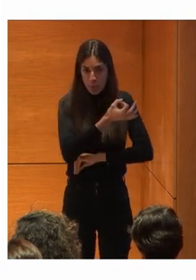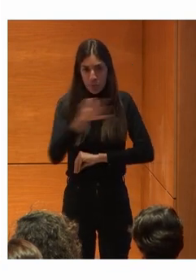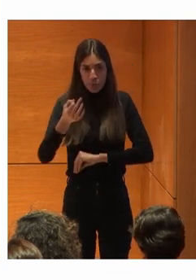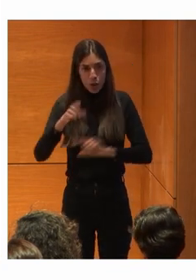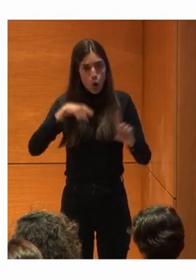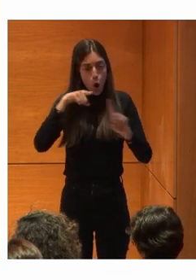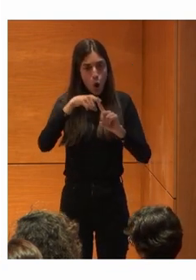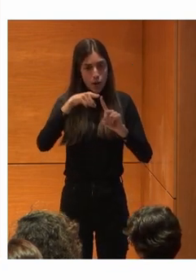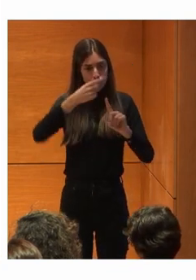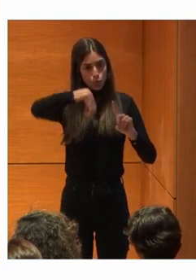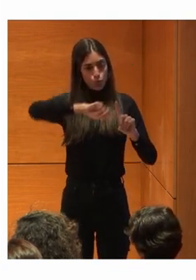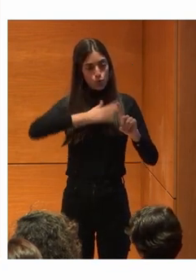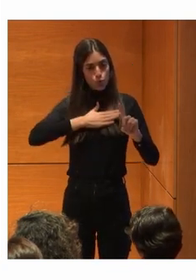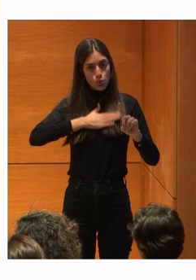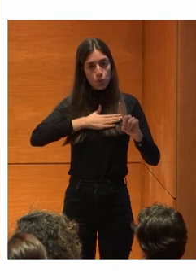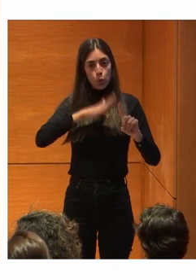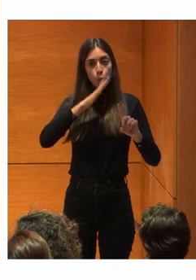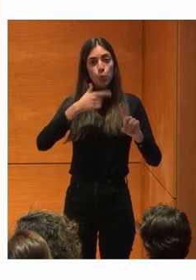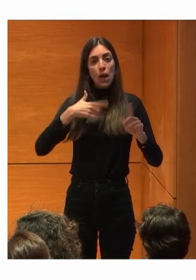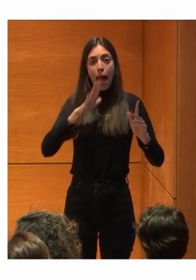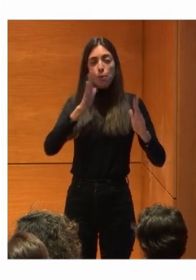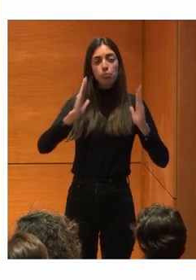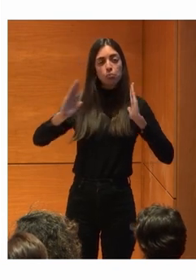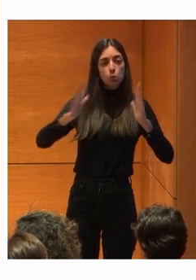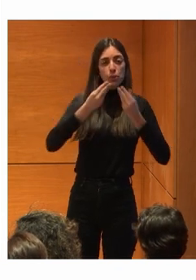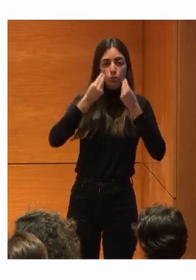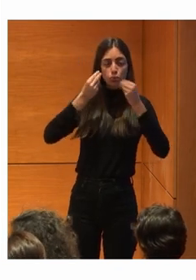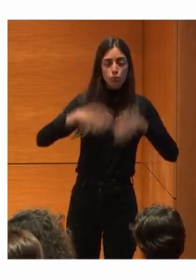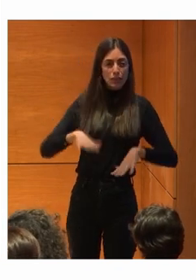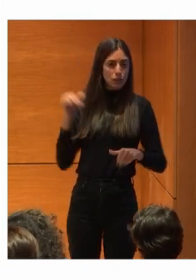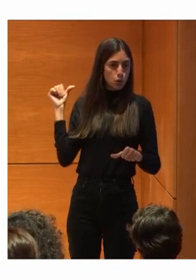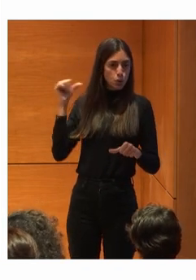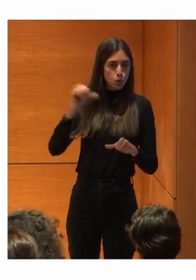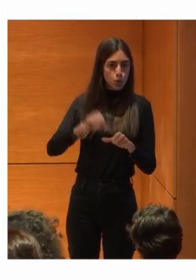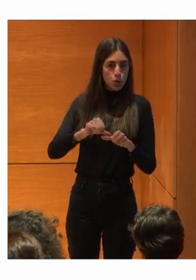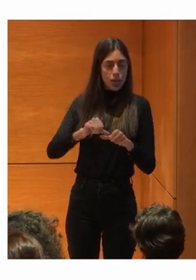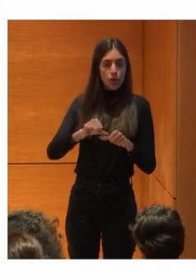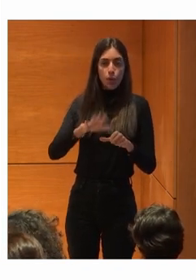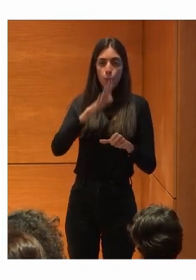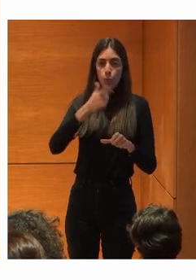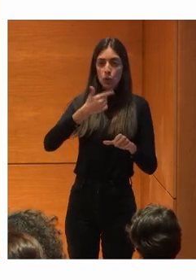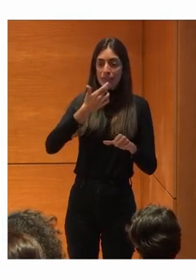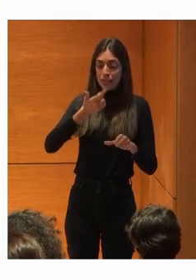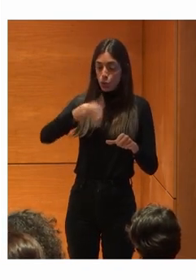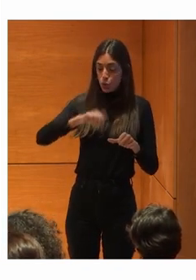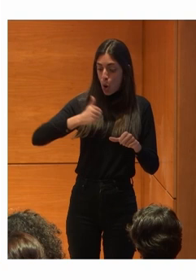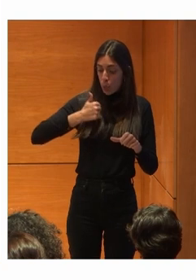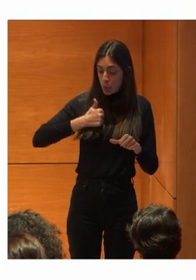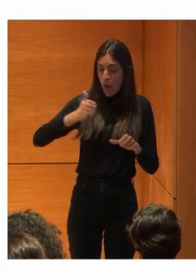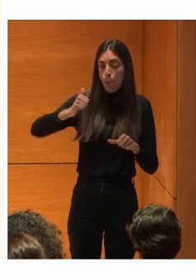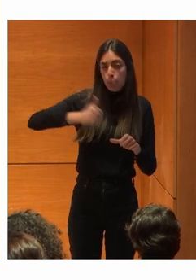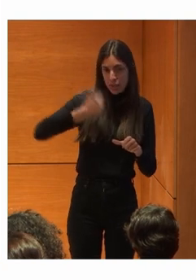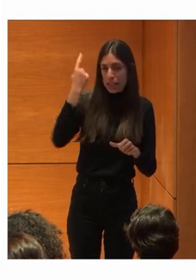el objetivo De estamos En un momento Histórico De si sabemos Aprovechar Nuestras oportunidades